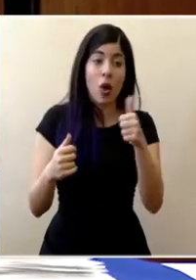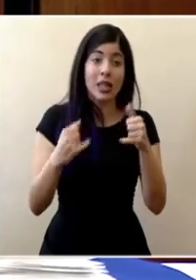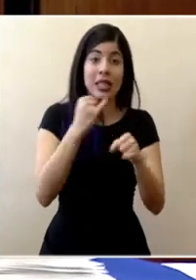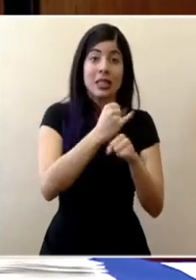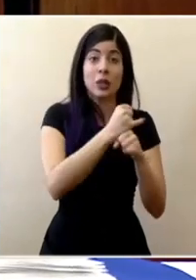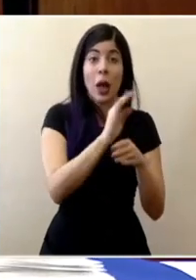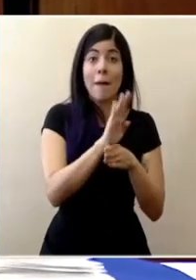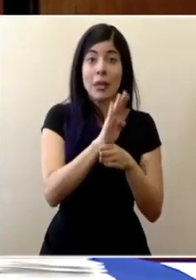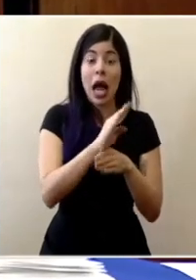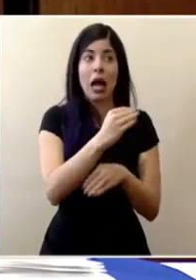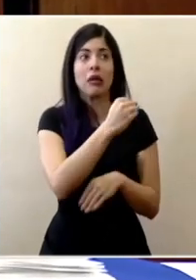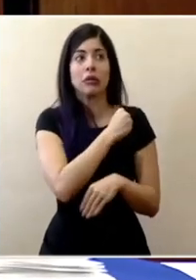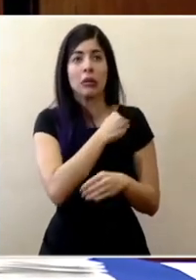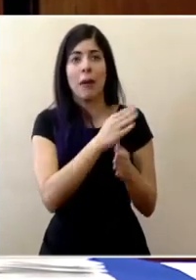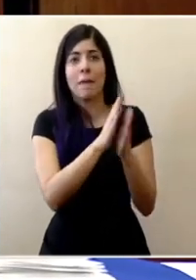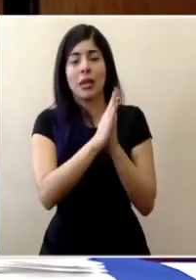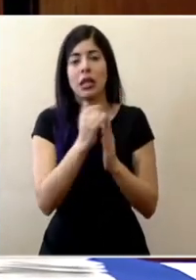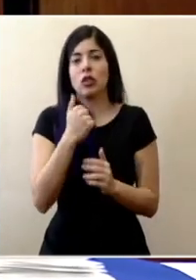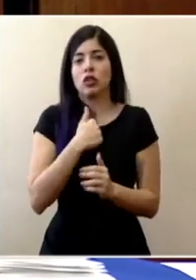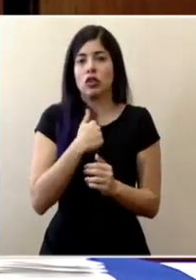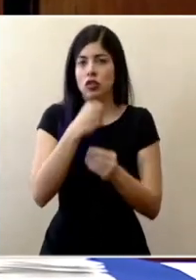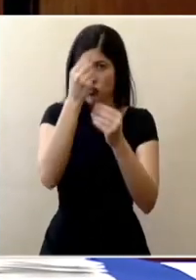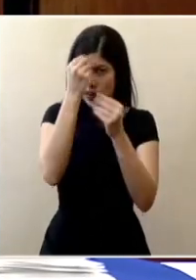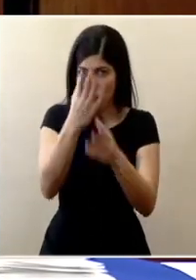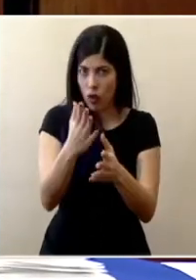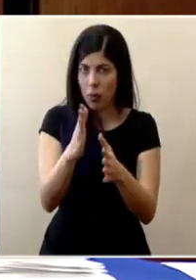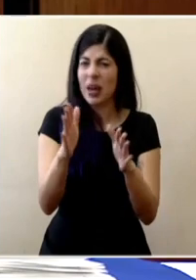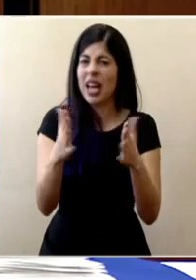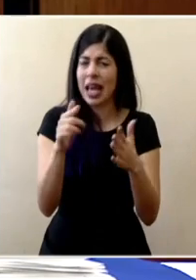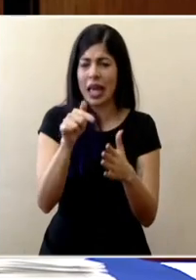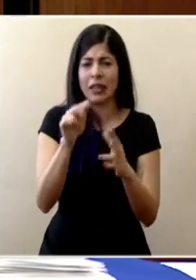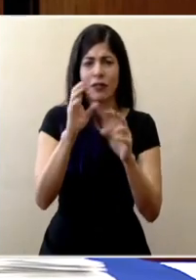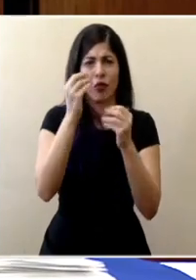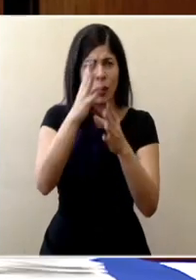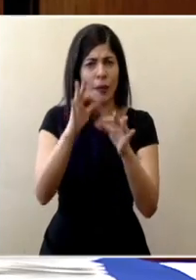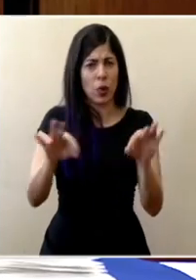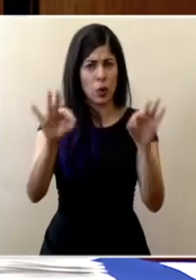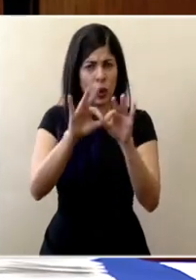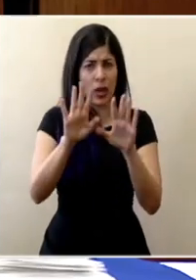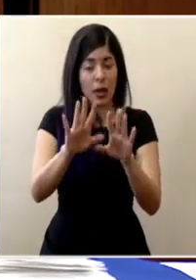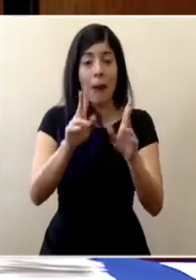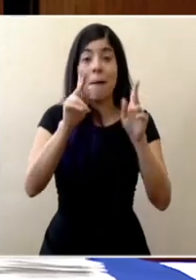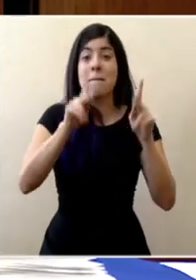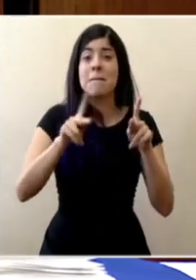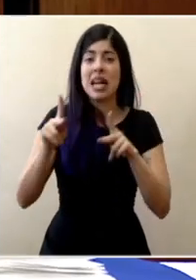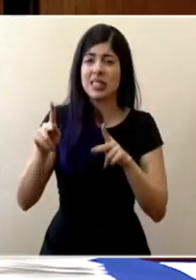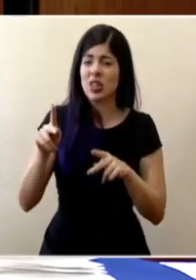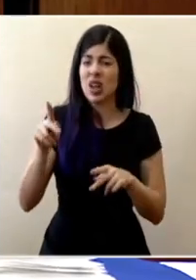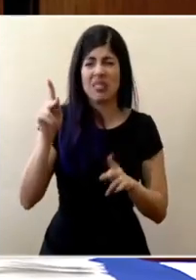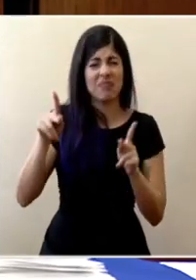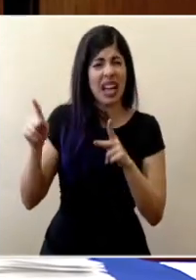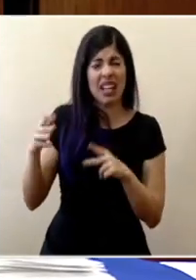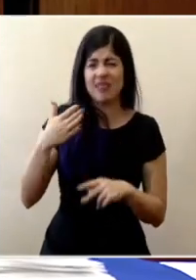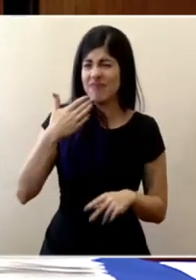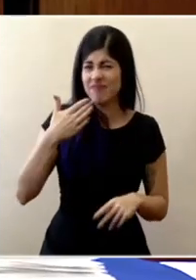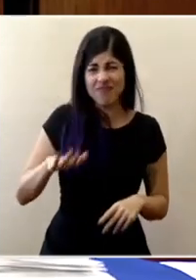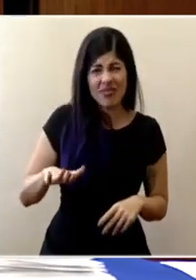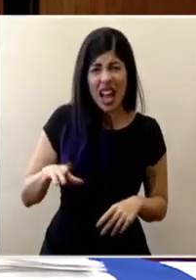bancarias me pidieron brindarle a todos los ciudadanos la siguiente información que es de alta importancia. Personas inescrupulosas,